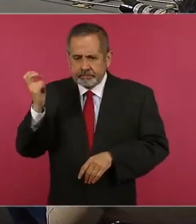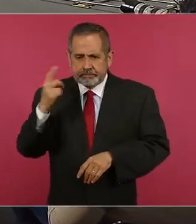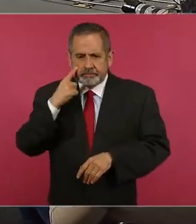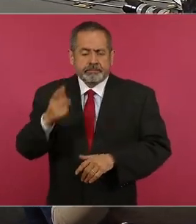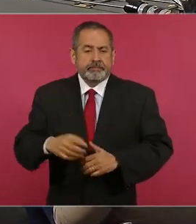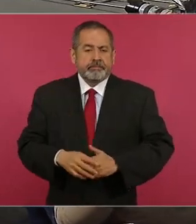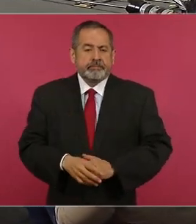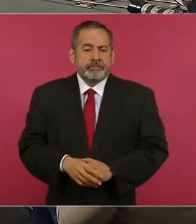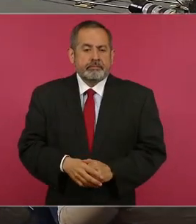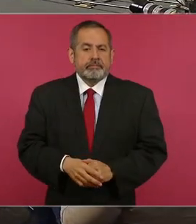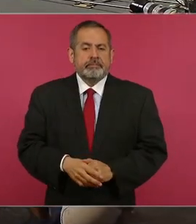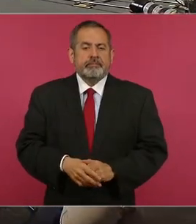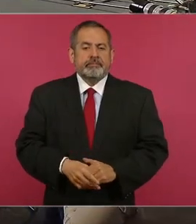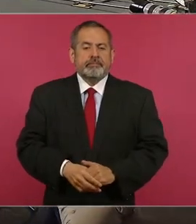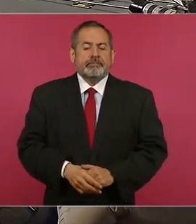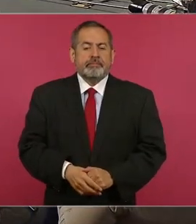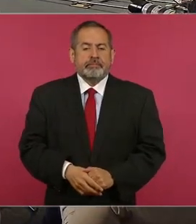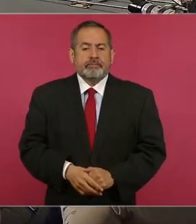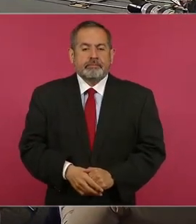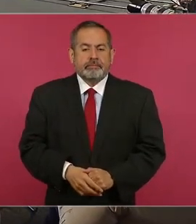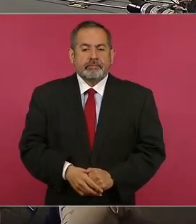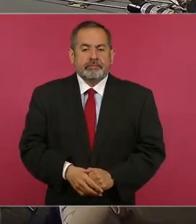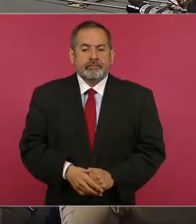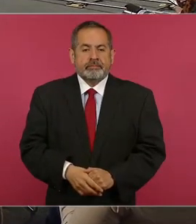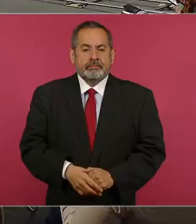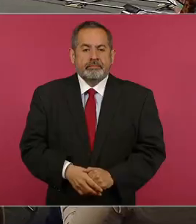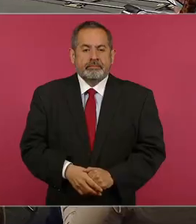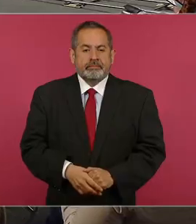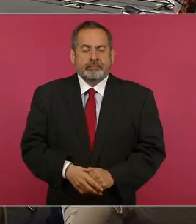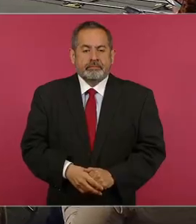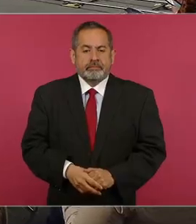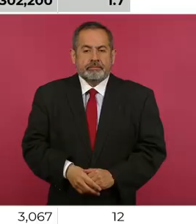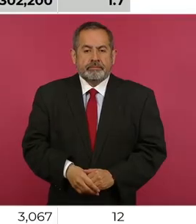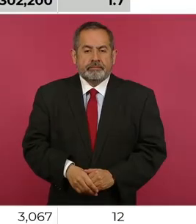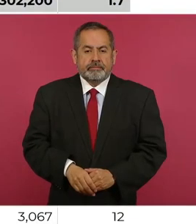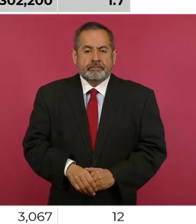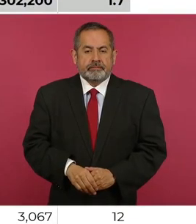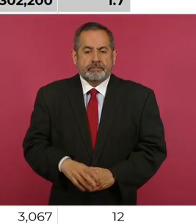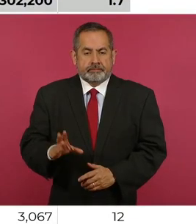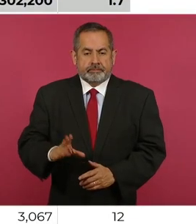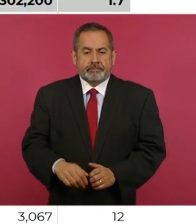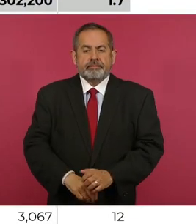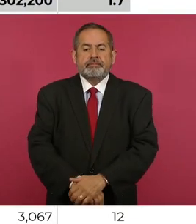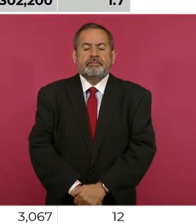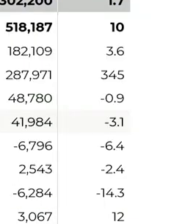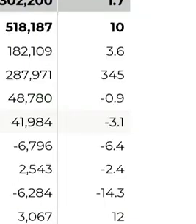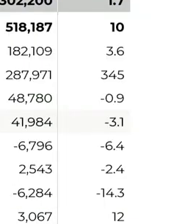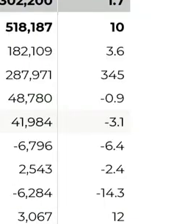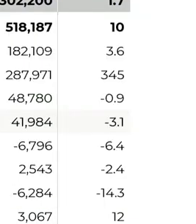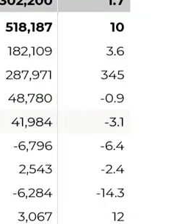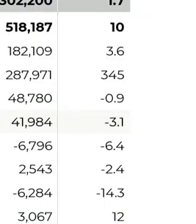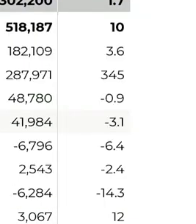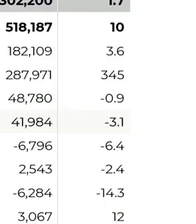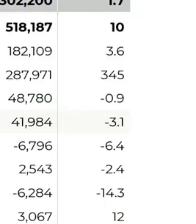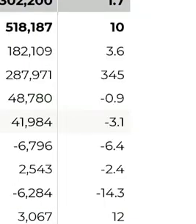ayer